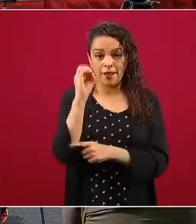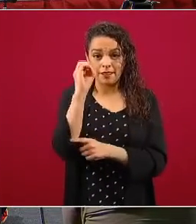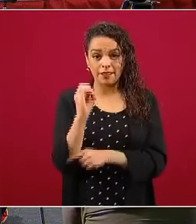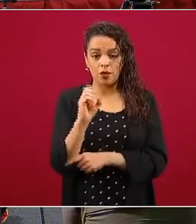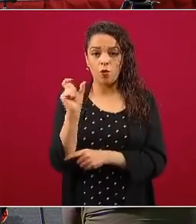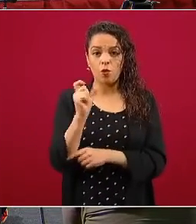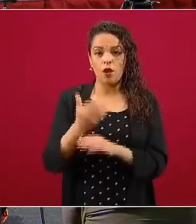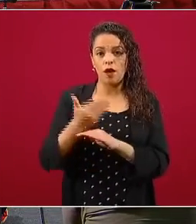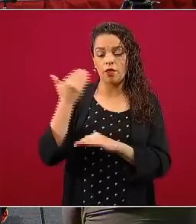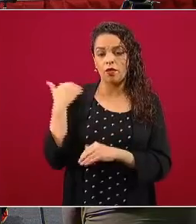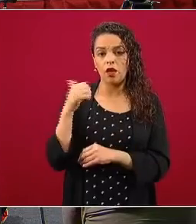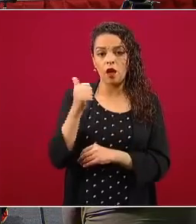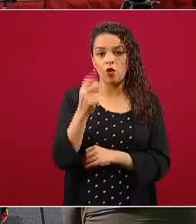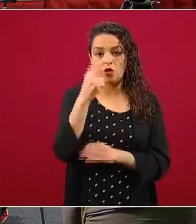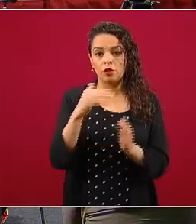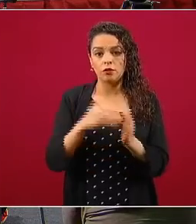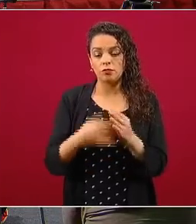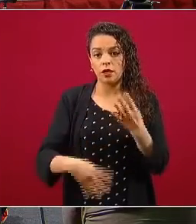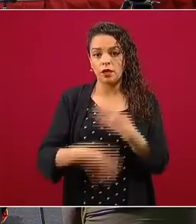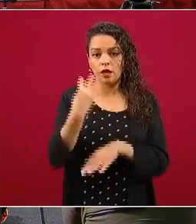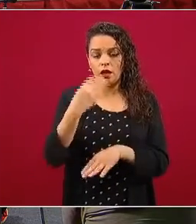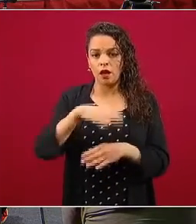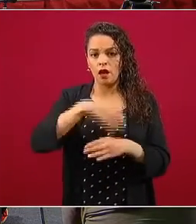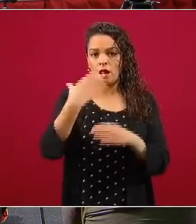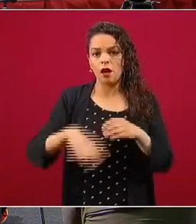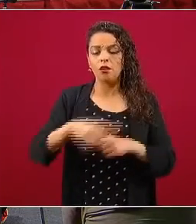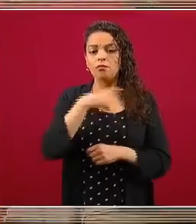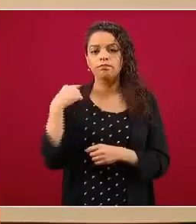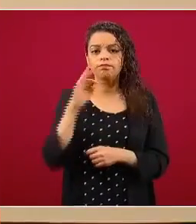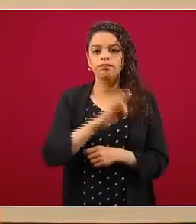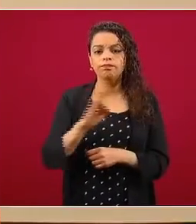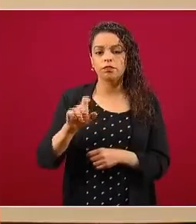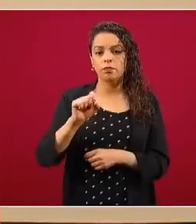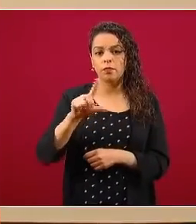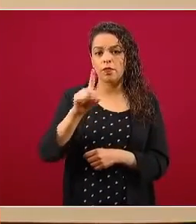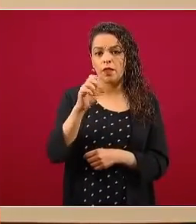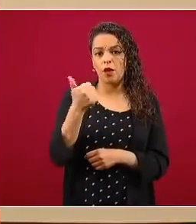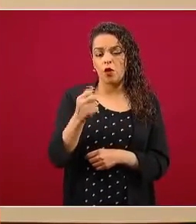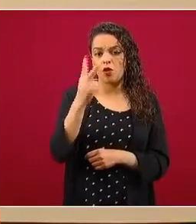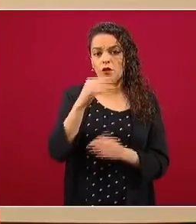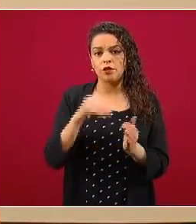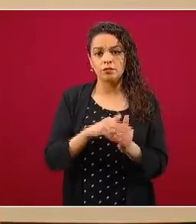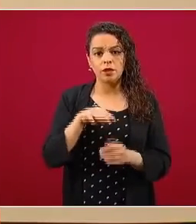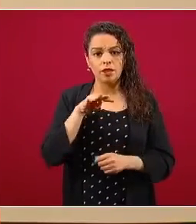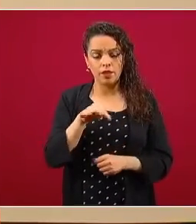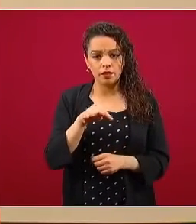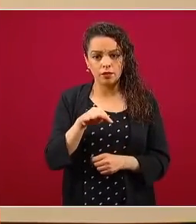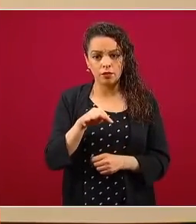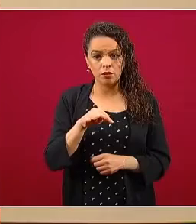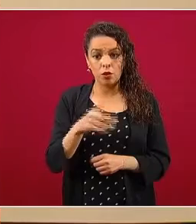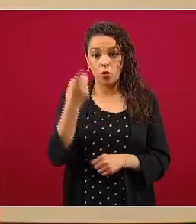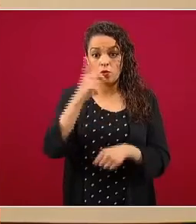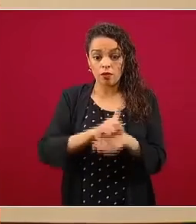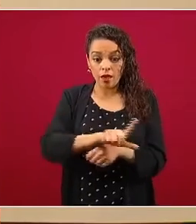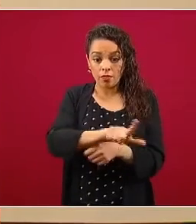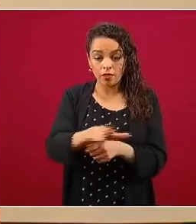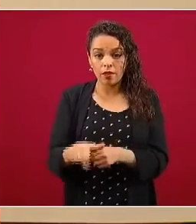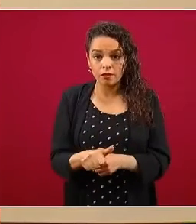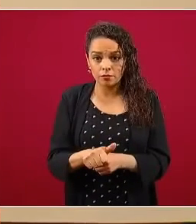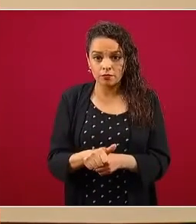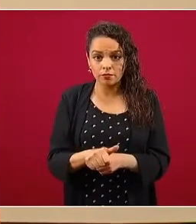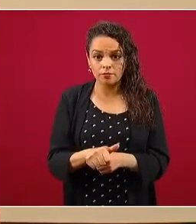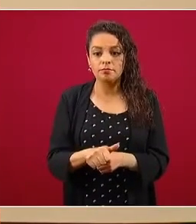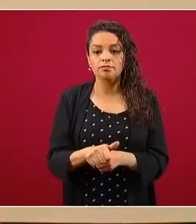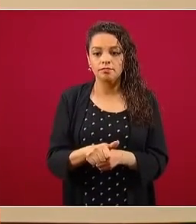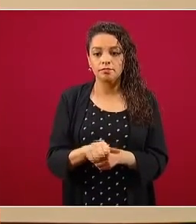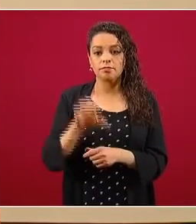terminaron su vigencia el 27 de agosto de 2019. Al día siguiente entraron en vigencia